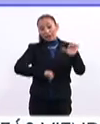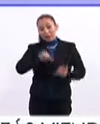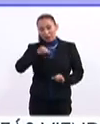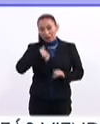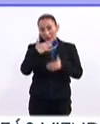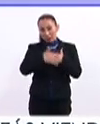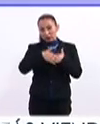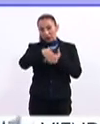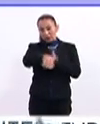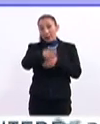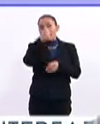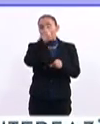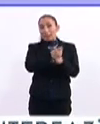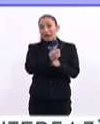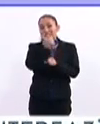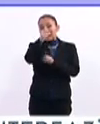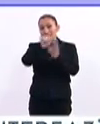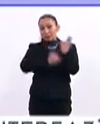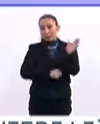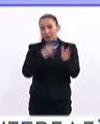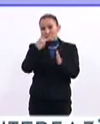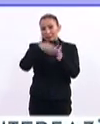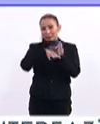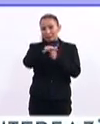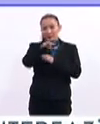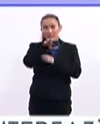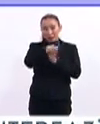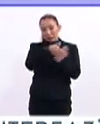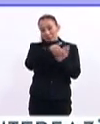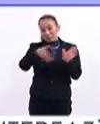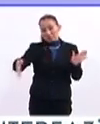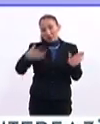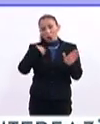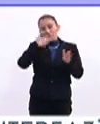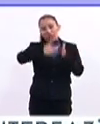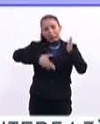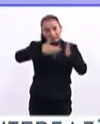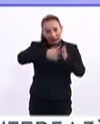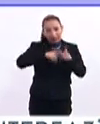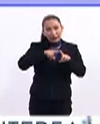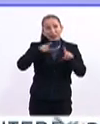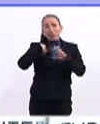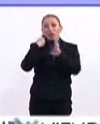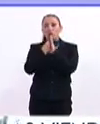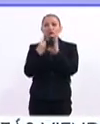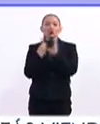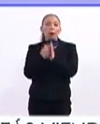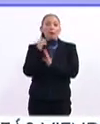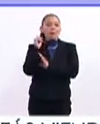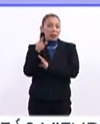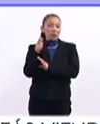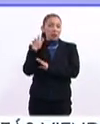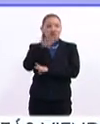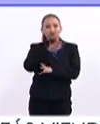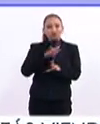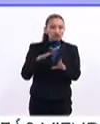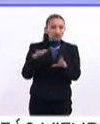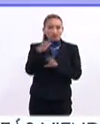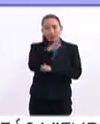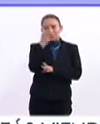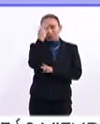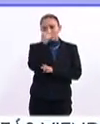al público para el primer semestre de este 2019, compuesta por talleres y cursos precisamente dentro de este